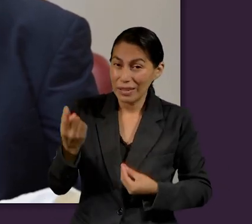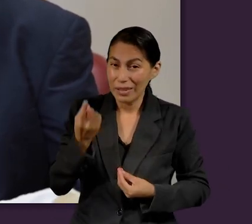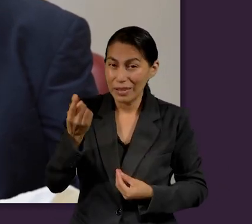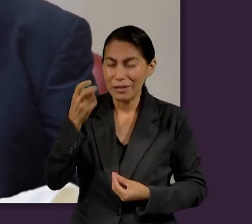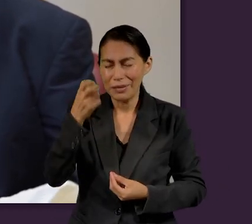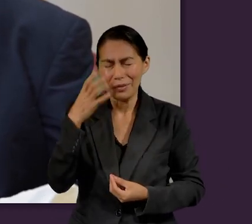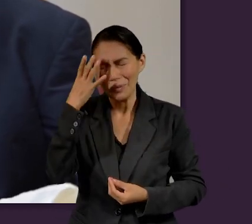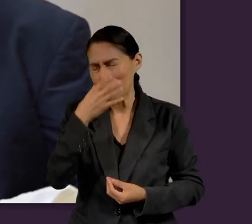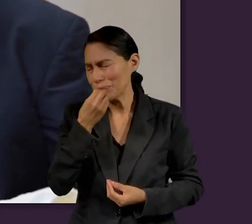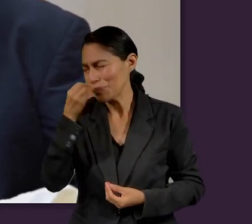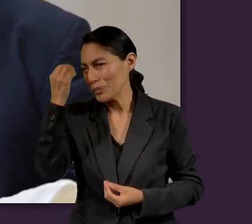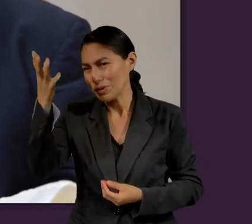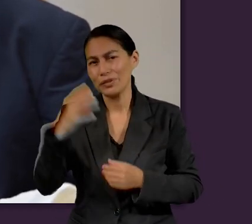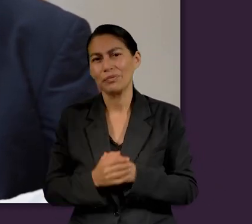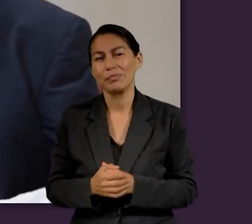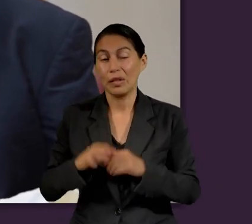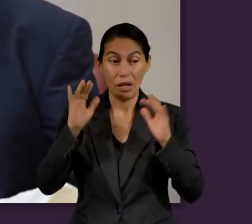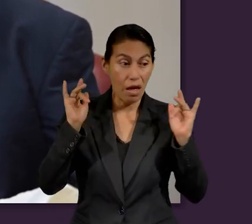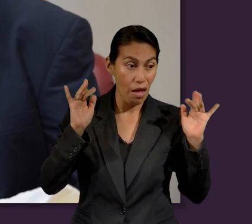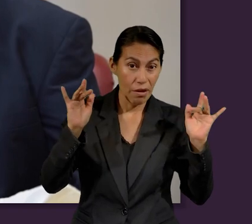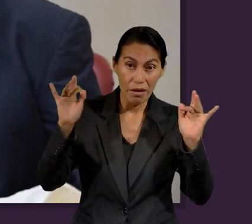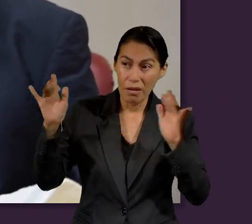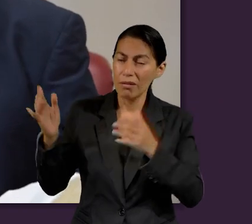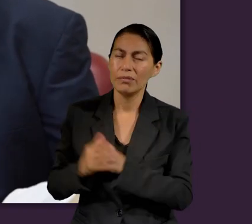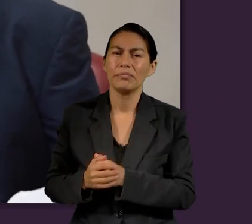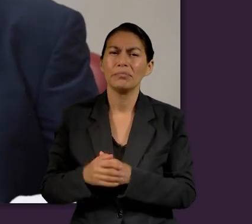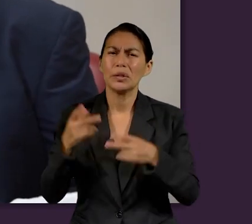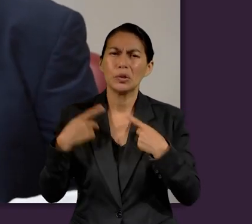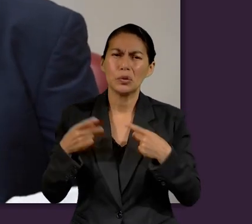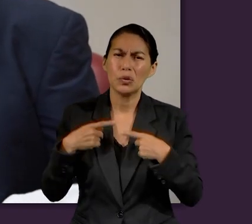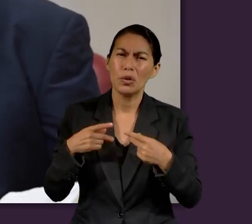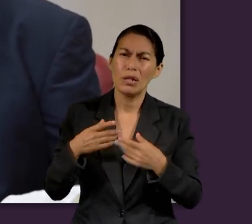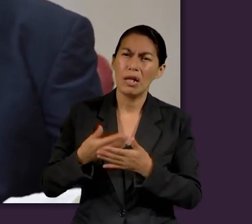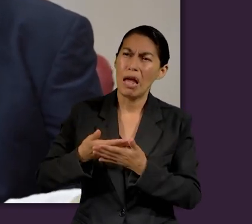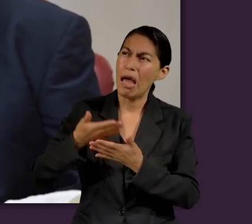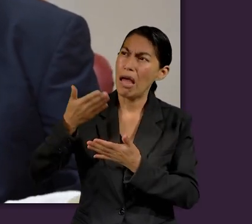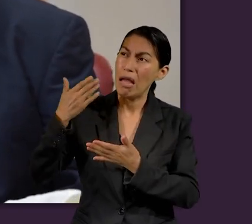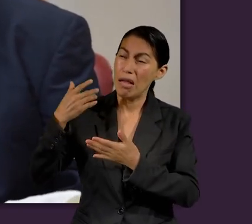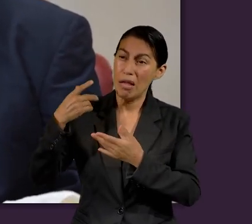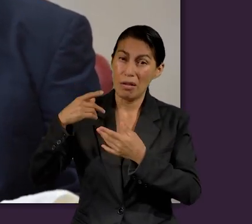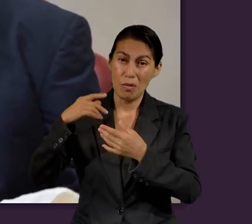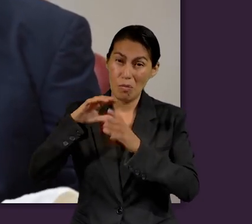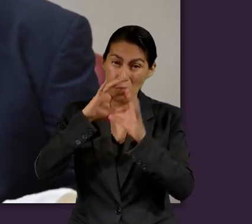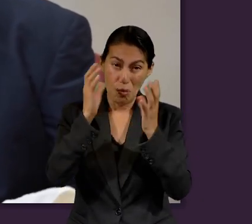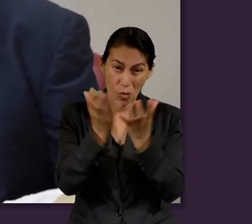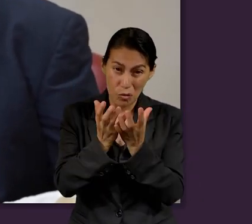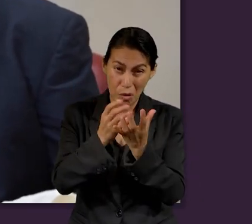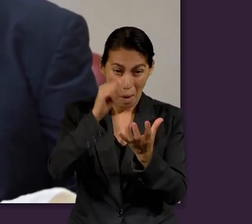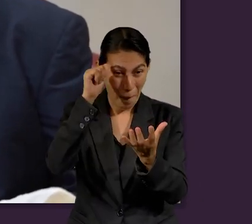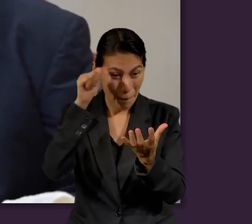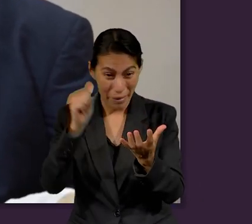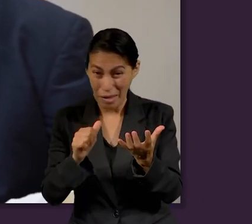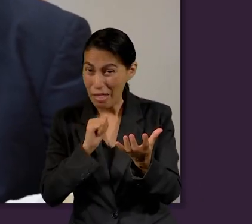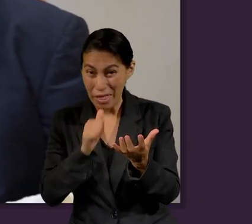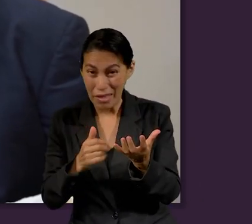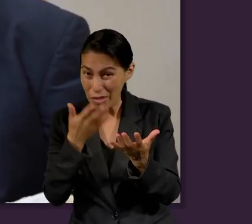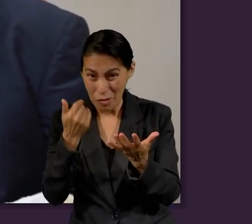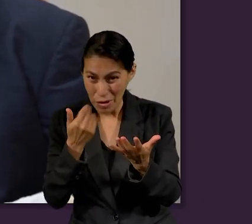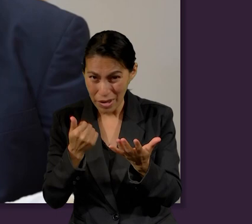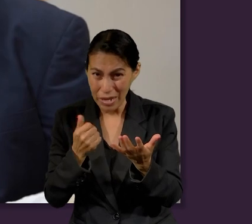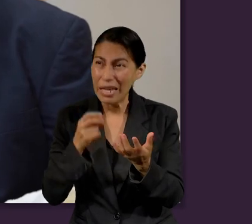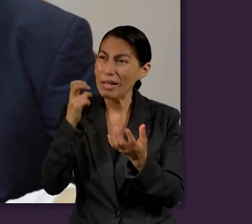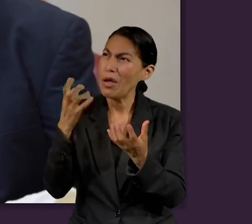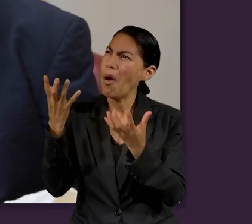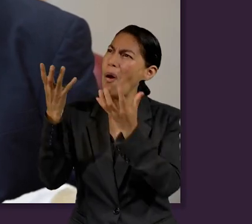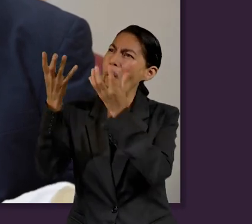con Él por toda la eternidad, con los ángeles del cielo, con los ángeles habitantes de los mundos